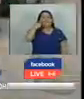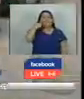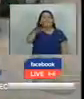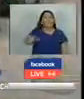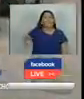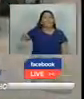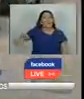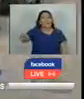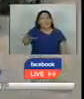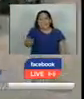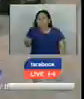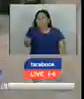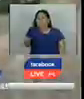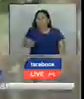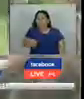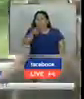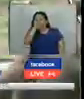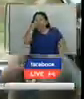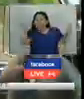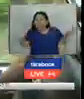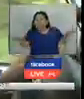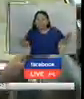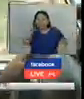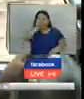seccional del municipio de Guazapa